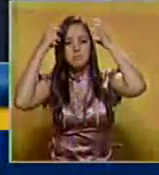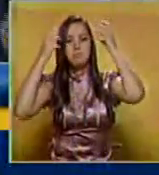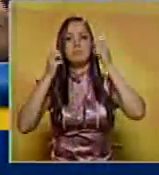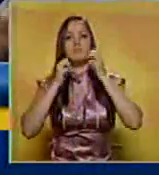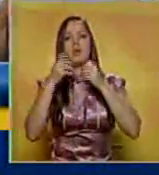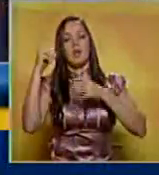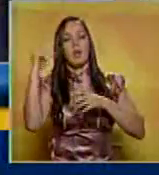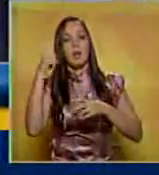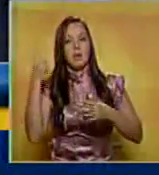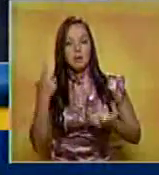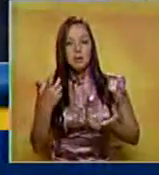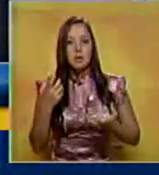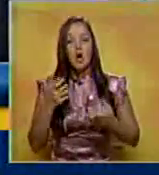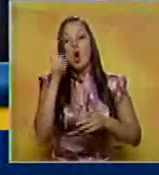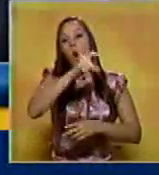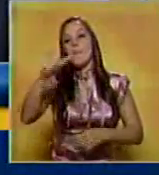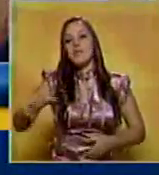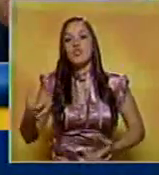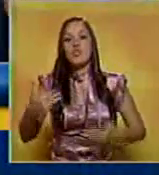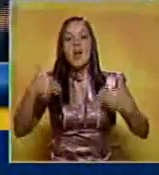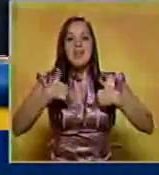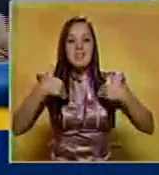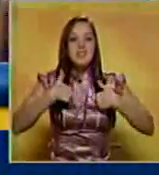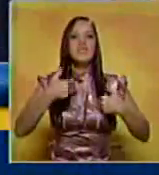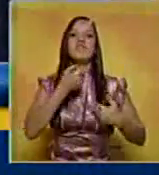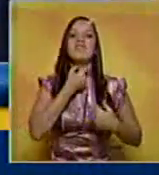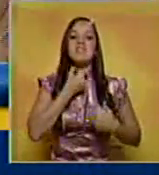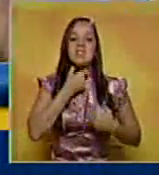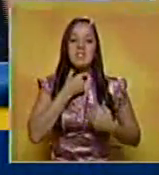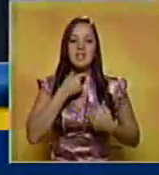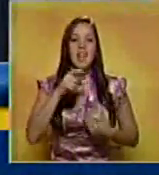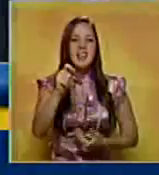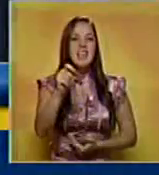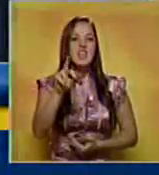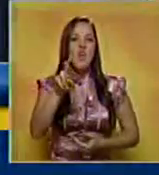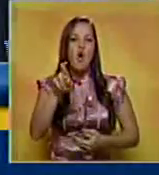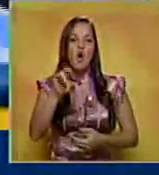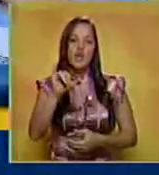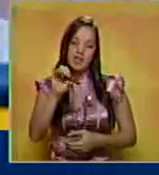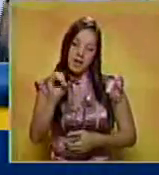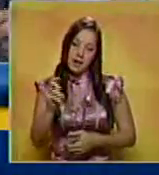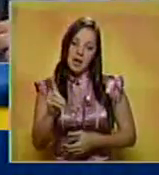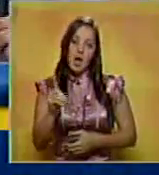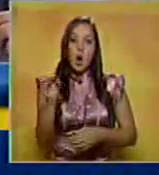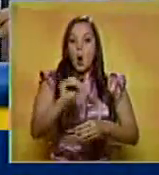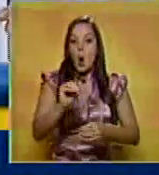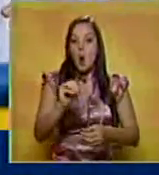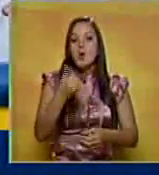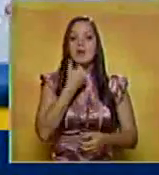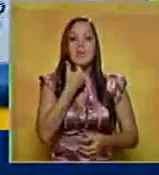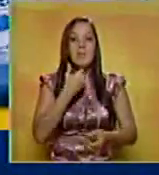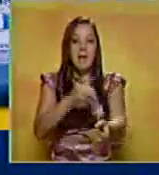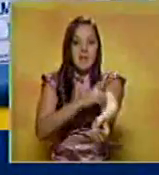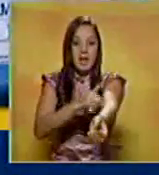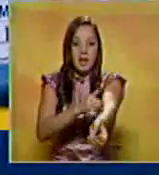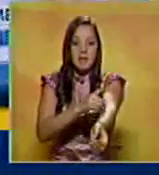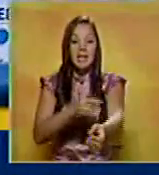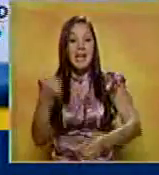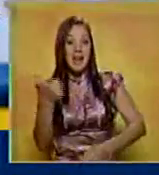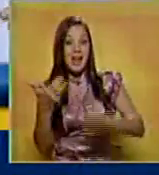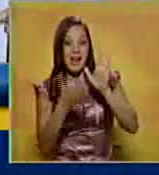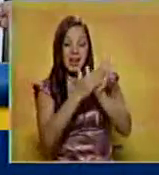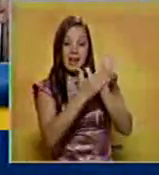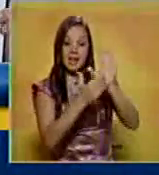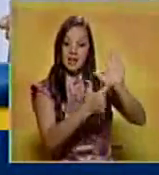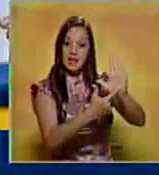medicamentos para las personas que sufren de la tiroides? ¿Por qué sufren de la diabetes? Entonces, un sistema muy moderno que se enmarca